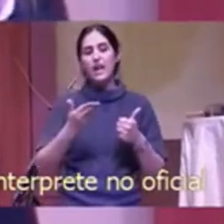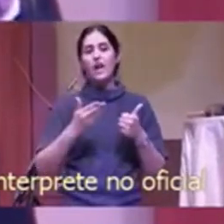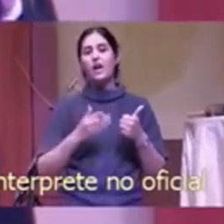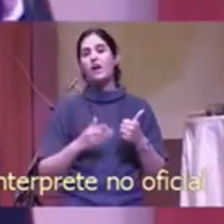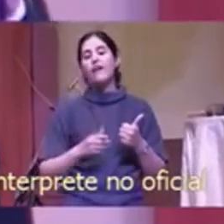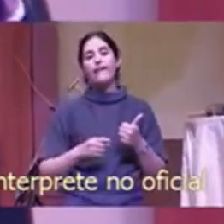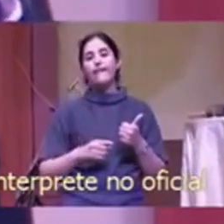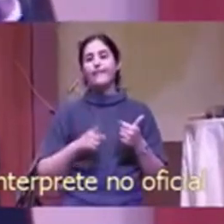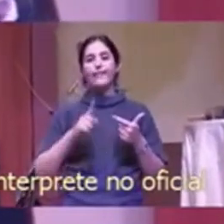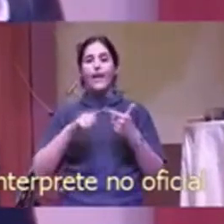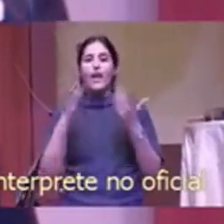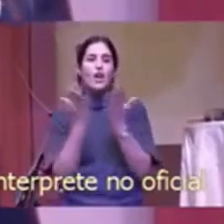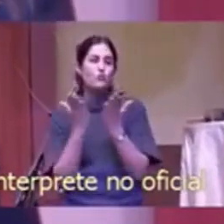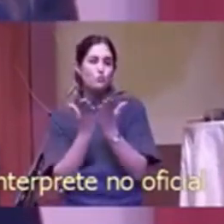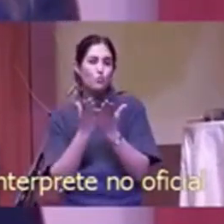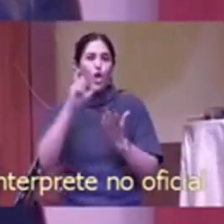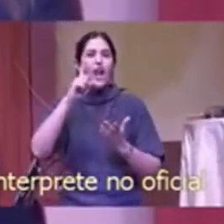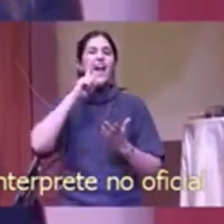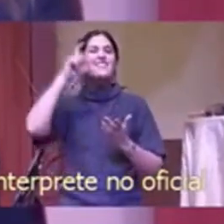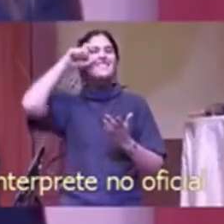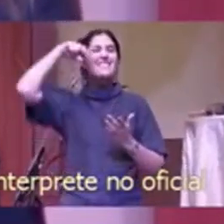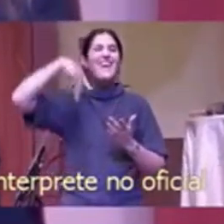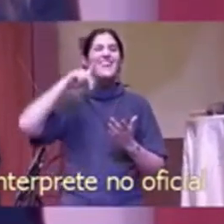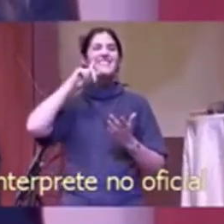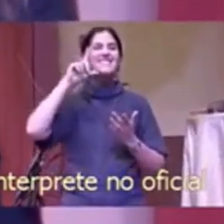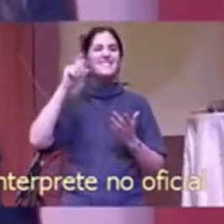un gran teólogo una vez dijo y yo lo creo